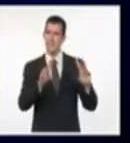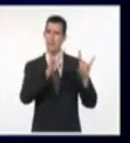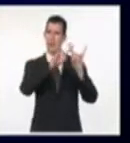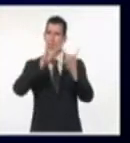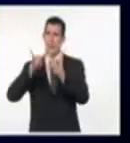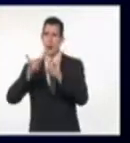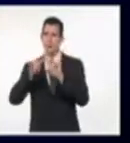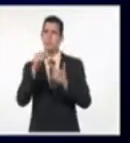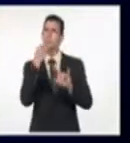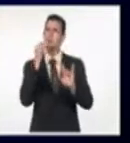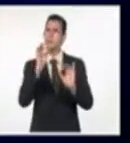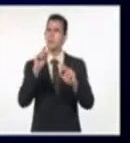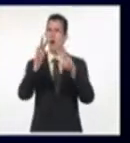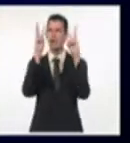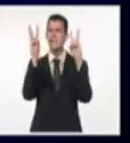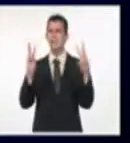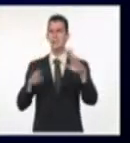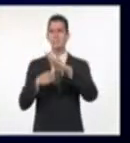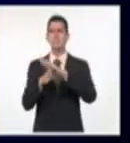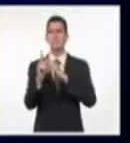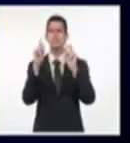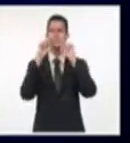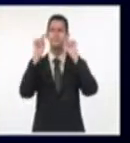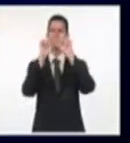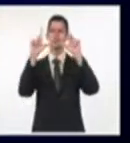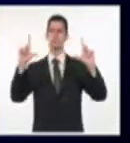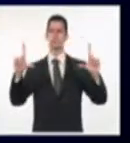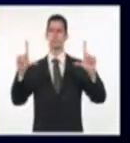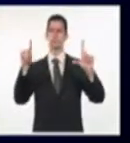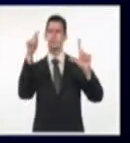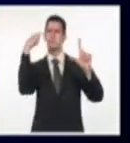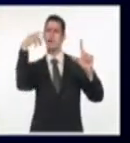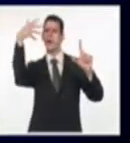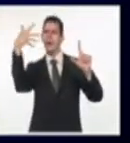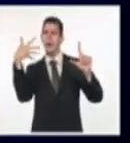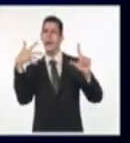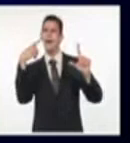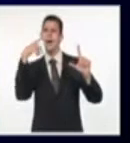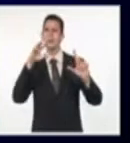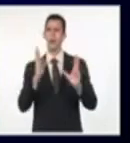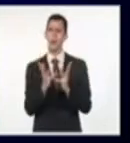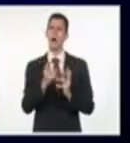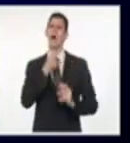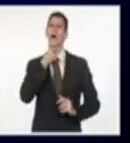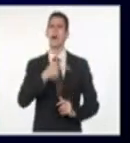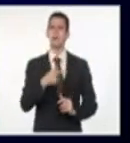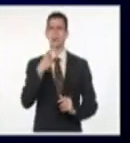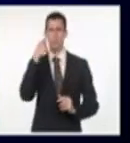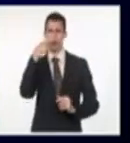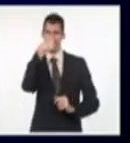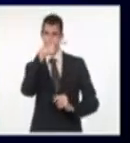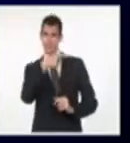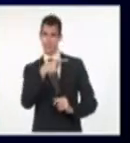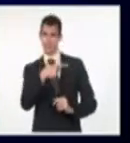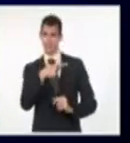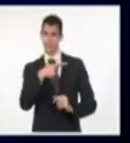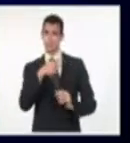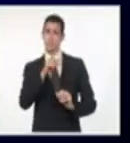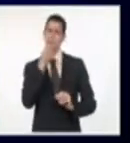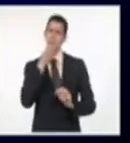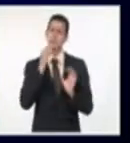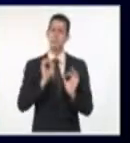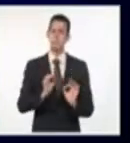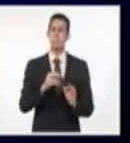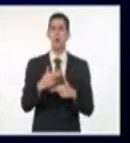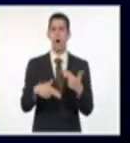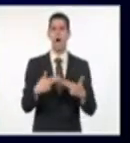página de Canal Caribe, en la página de Facebook de Canal Caribe, o en la página razonesdecuba.cu. Pueden, repito, encontrar ahora mismo este